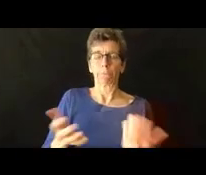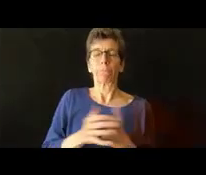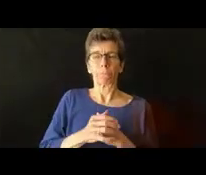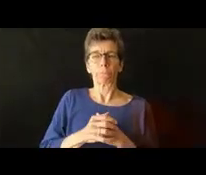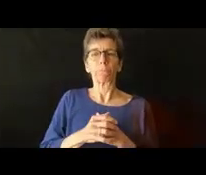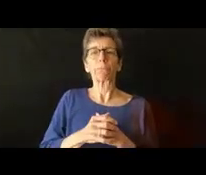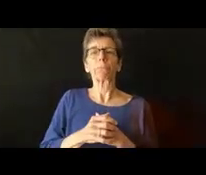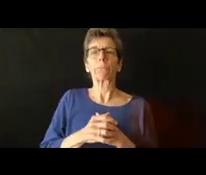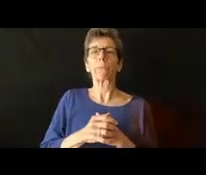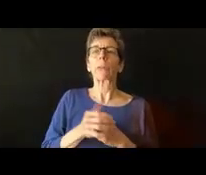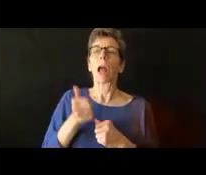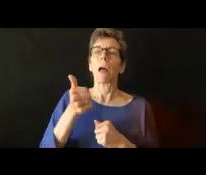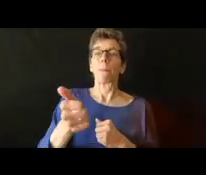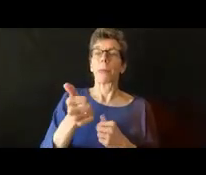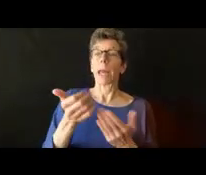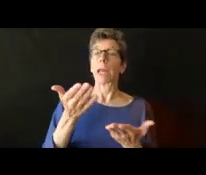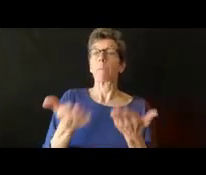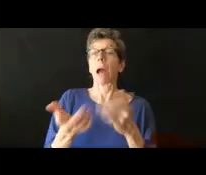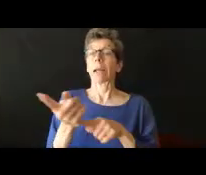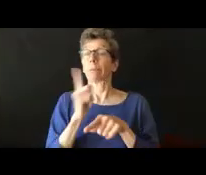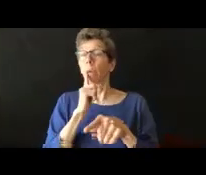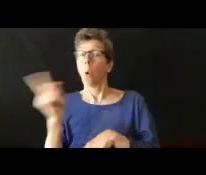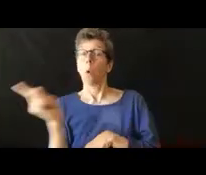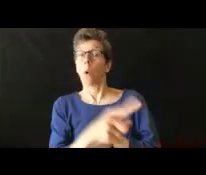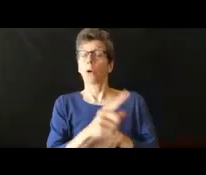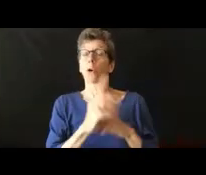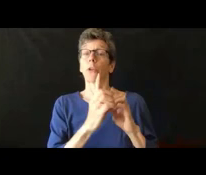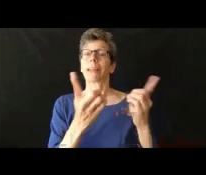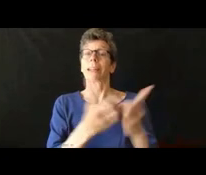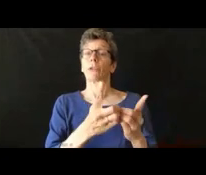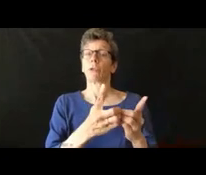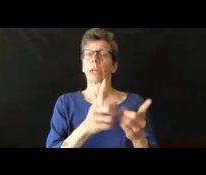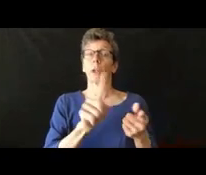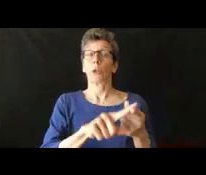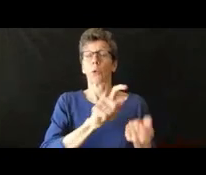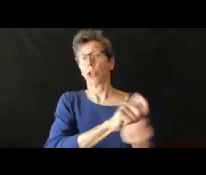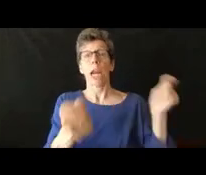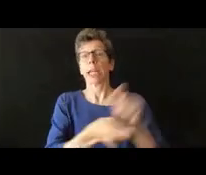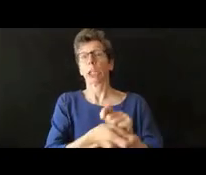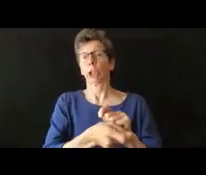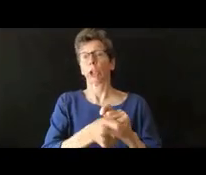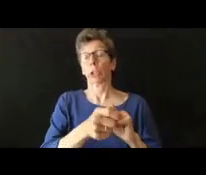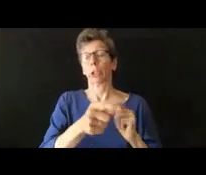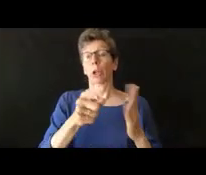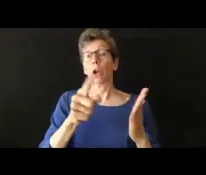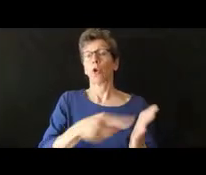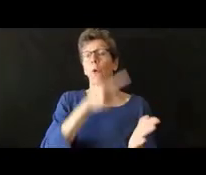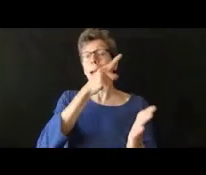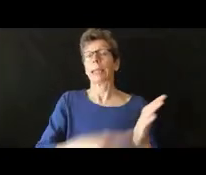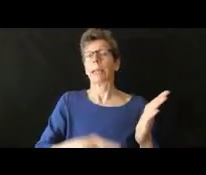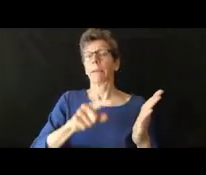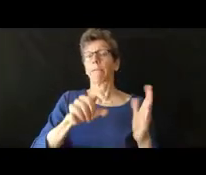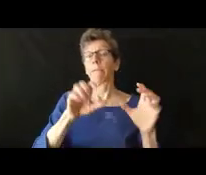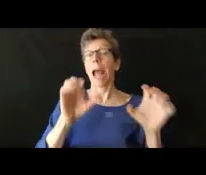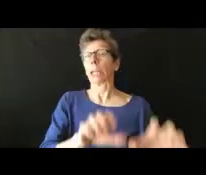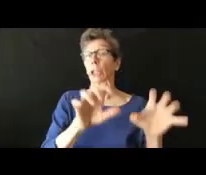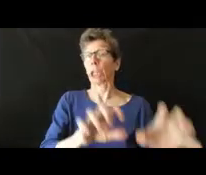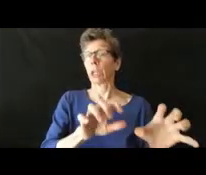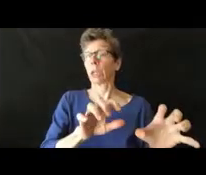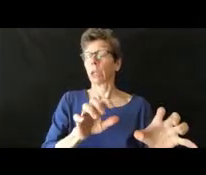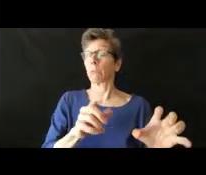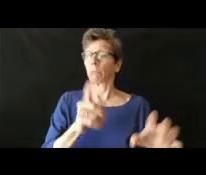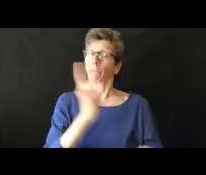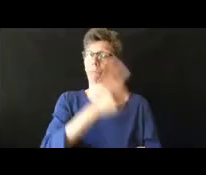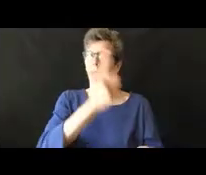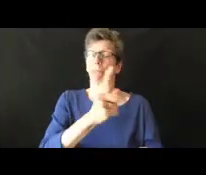exigir que el distrito haga una acción correctiva y esa es una manera de cambiar las cosas dentro de el